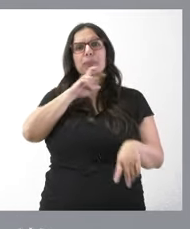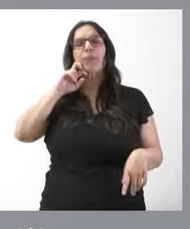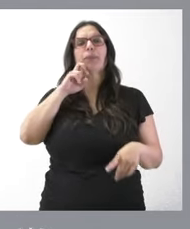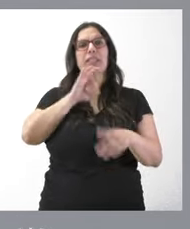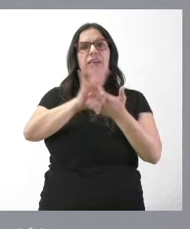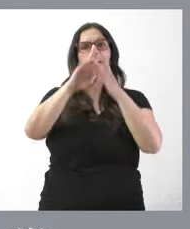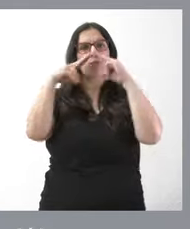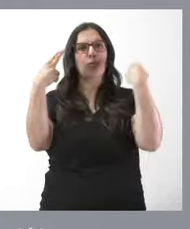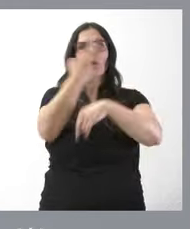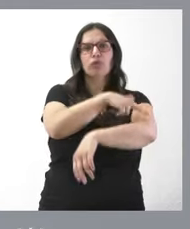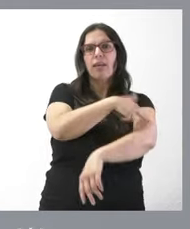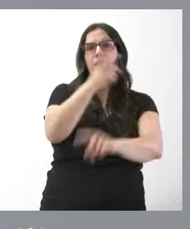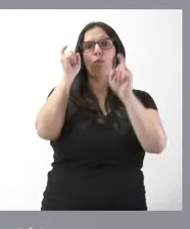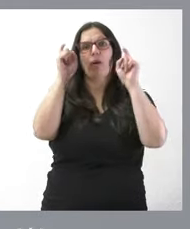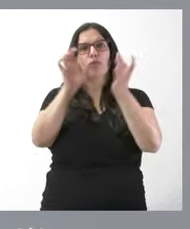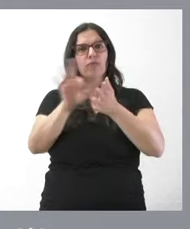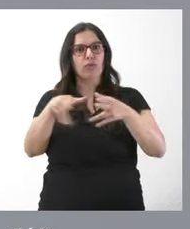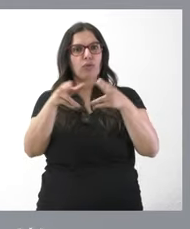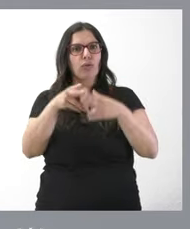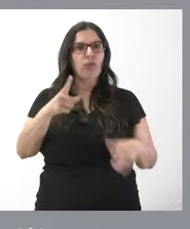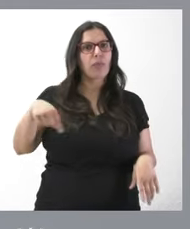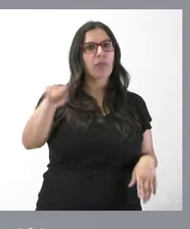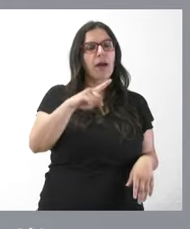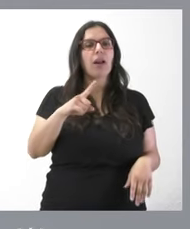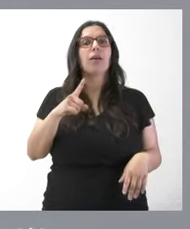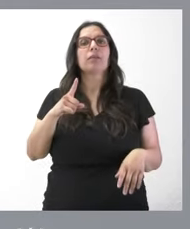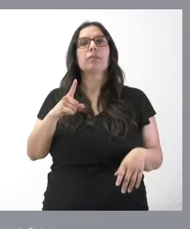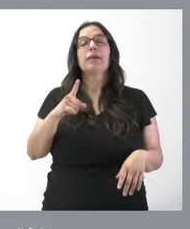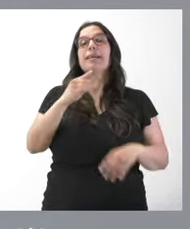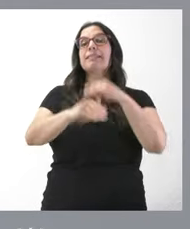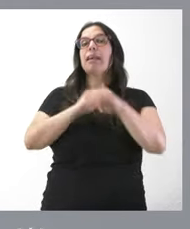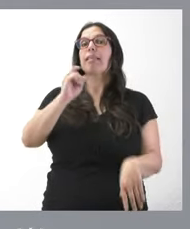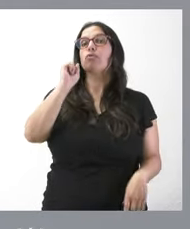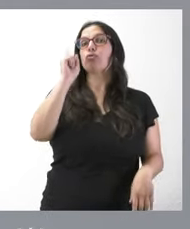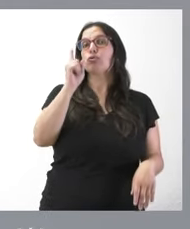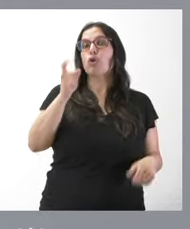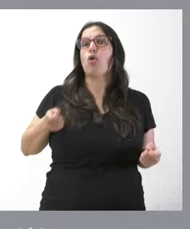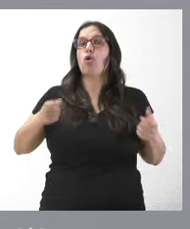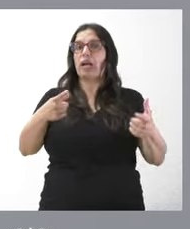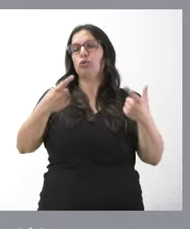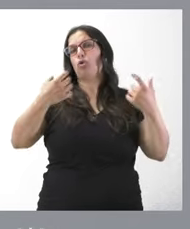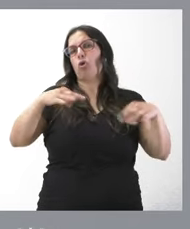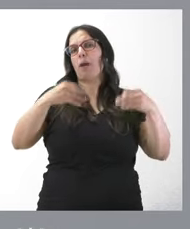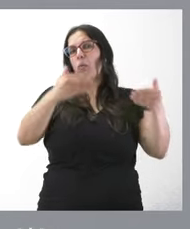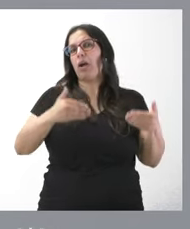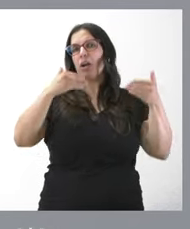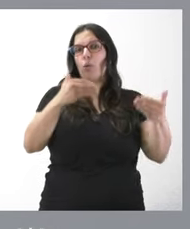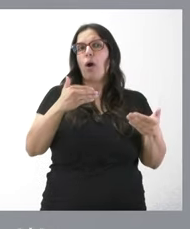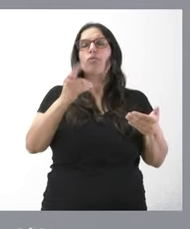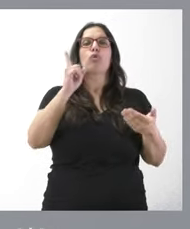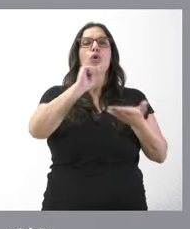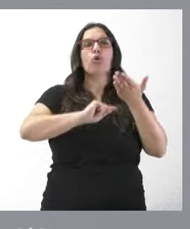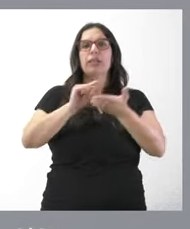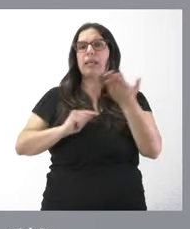de educación y de servicios sociales, que no se lleva a cabo solamente a través del gasto corriente, solo a través de contratar